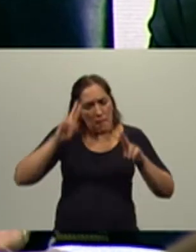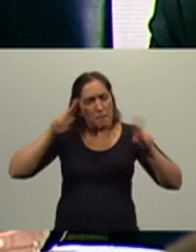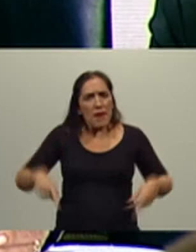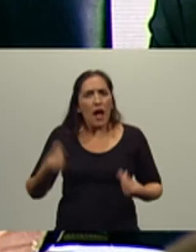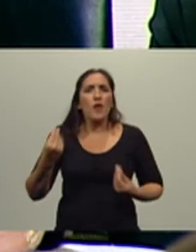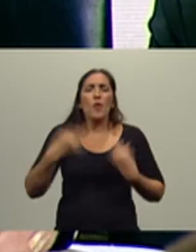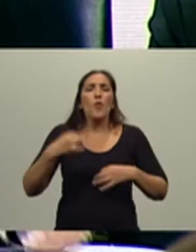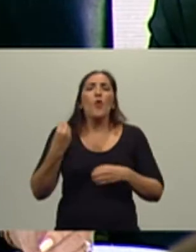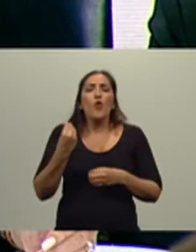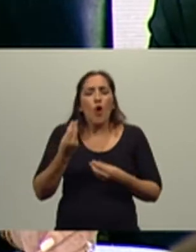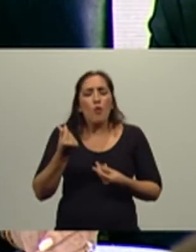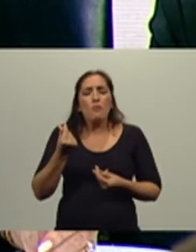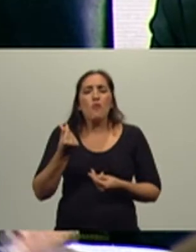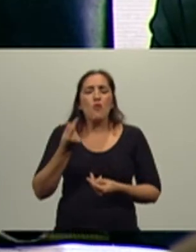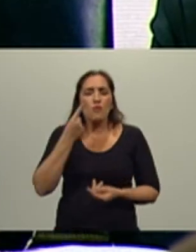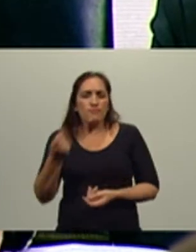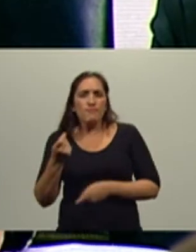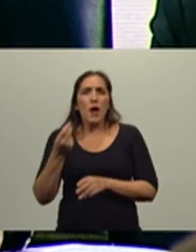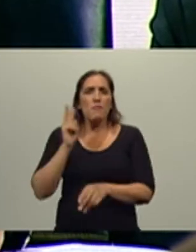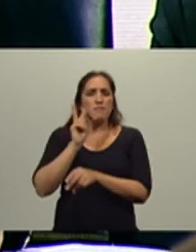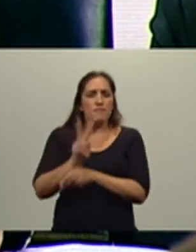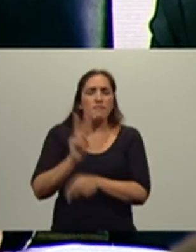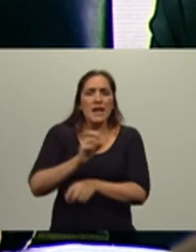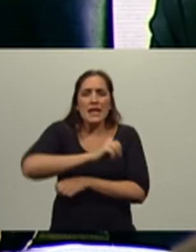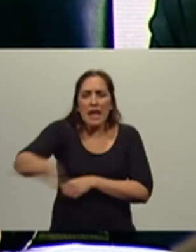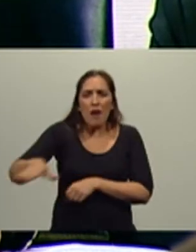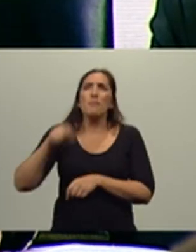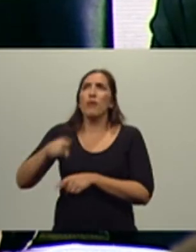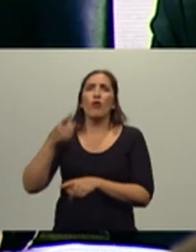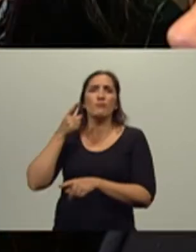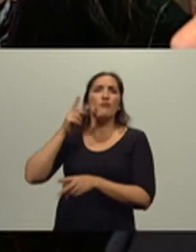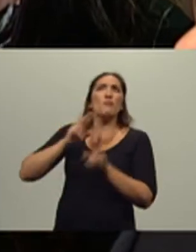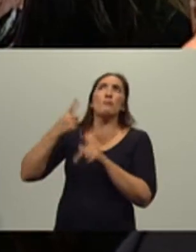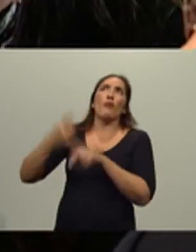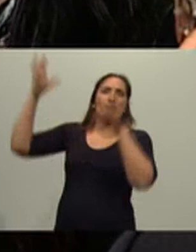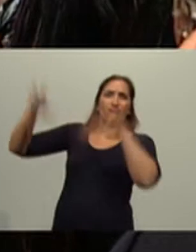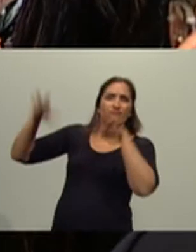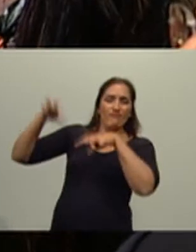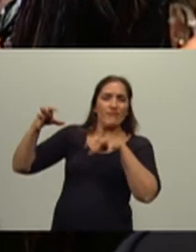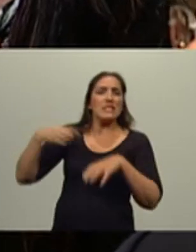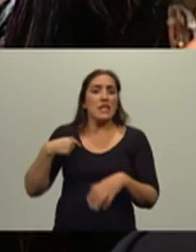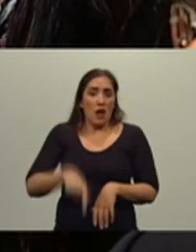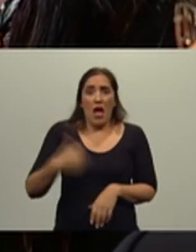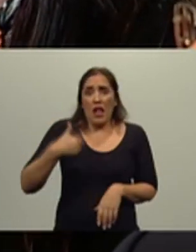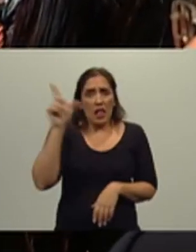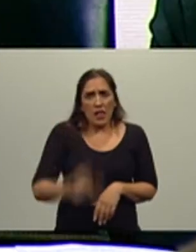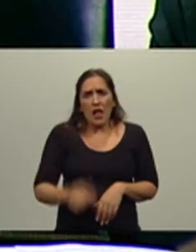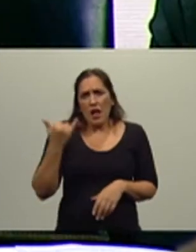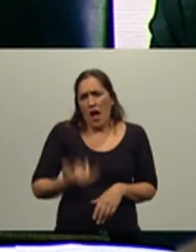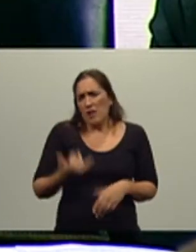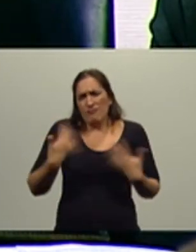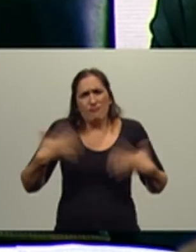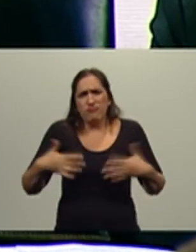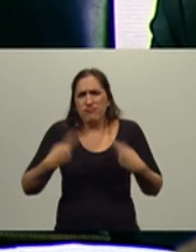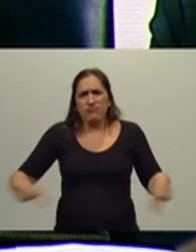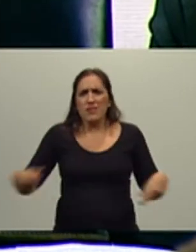volatilidad de la climatología y depender, sobre todo en un país como el nuestro, tan rico en recursos hídricos. Entonces, creo